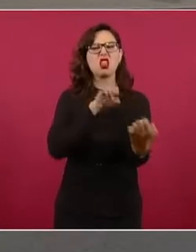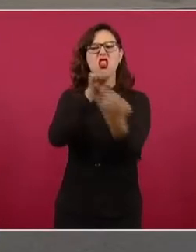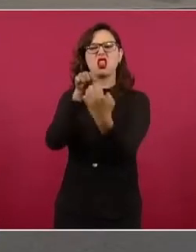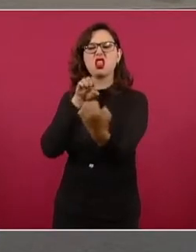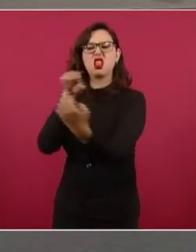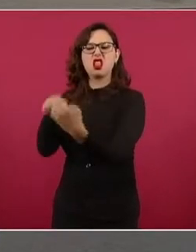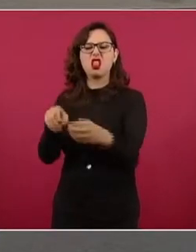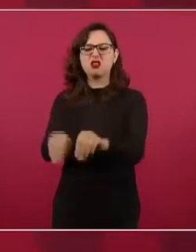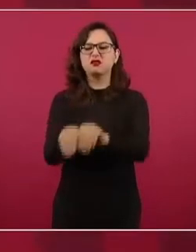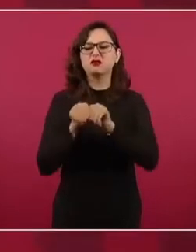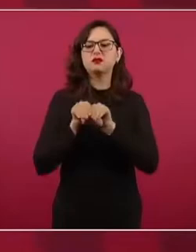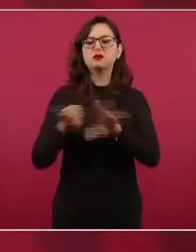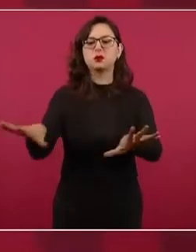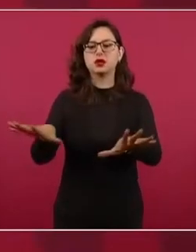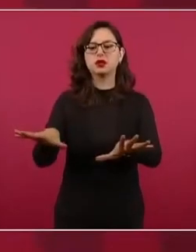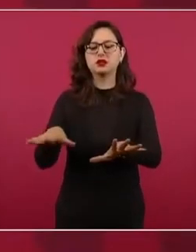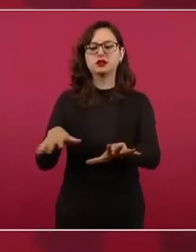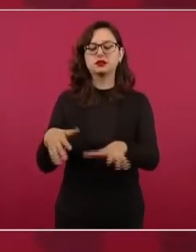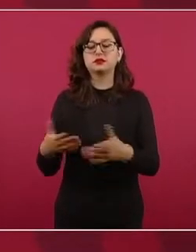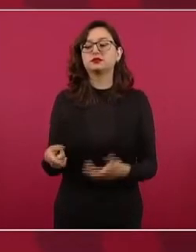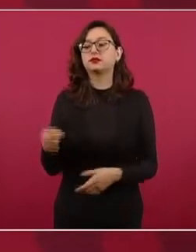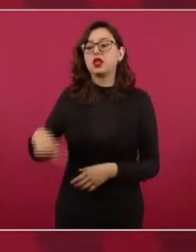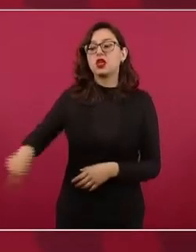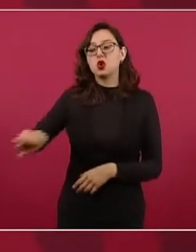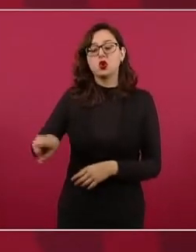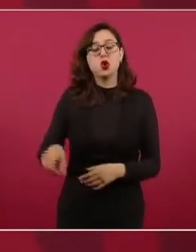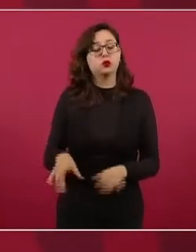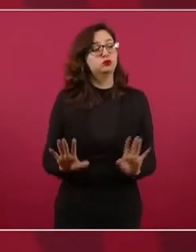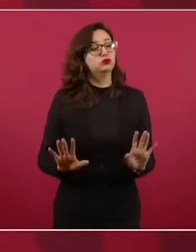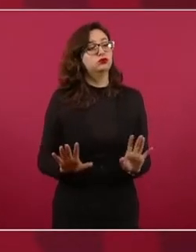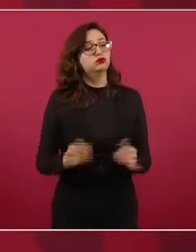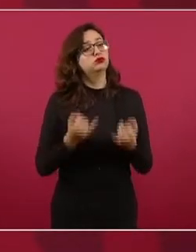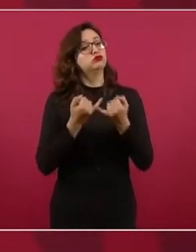y fingían ser independientes.